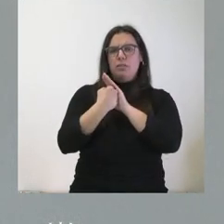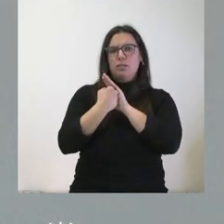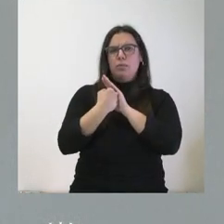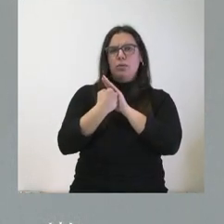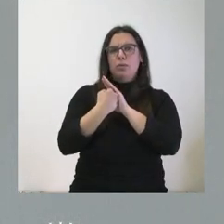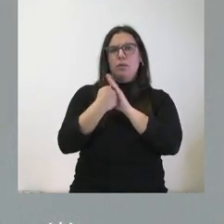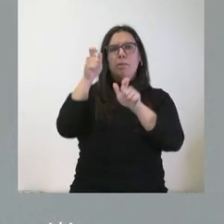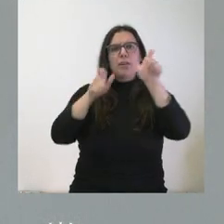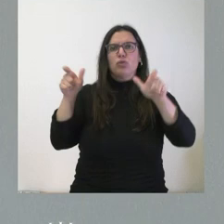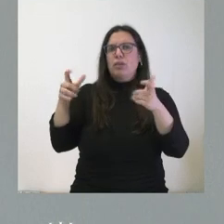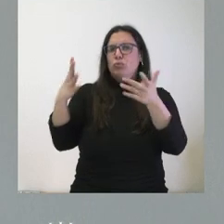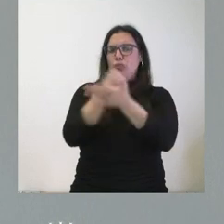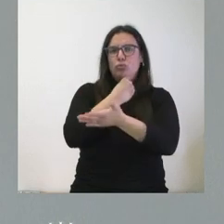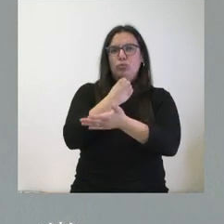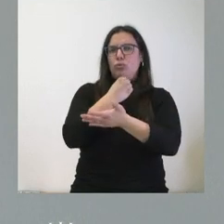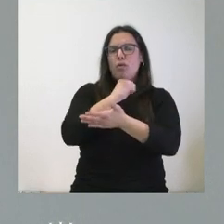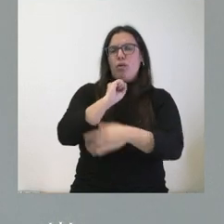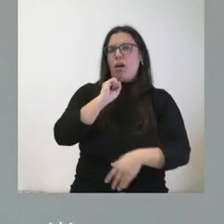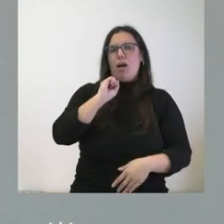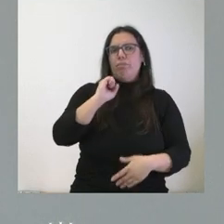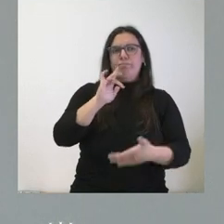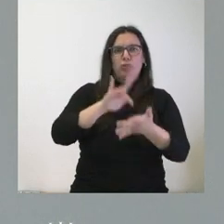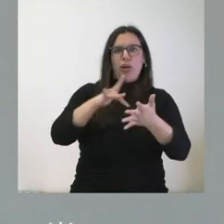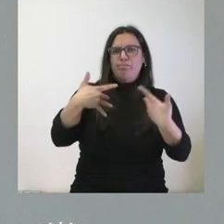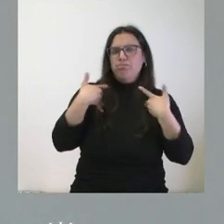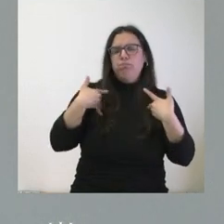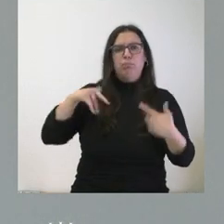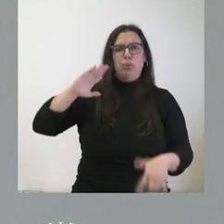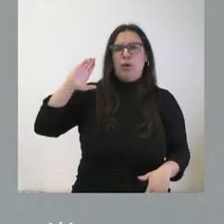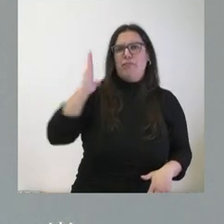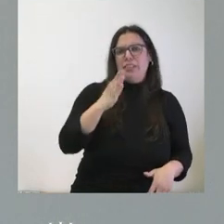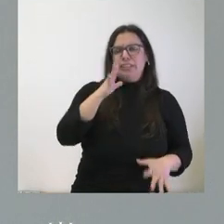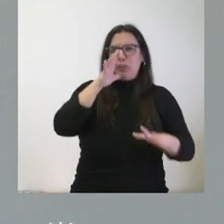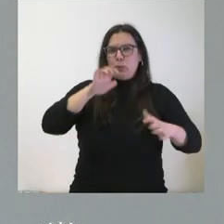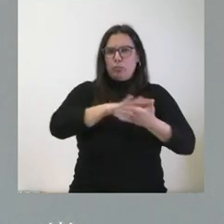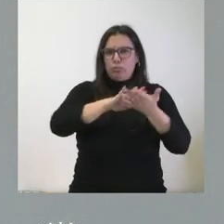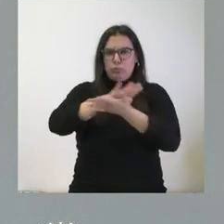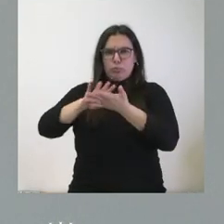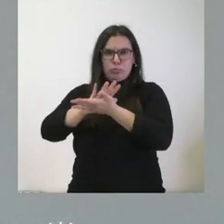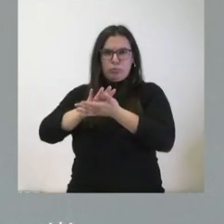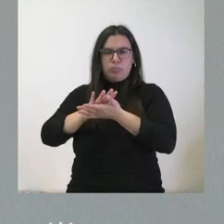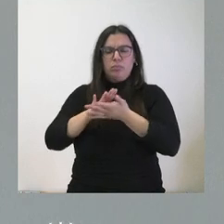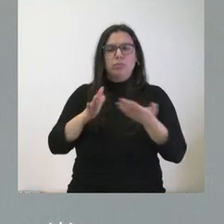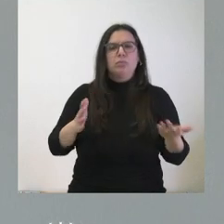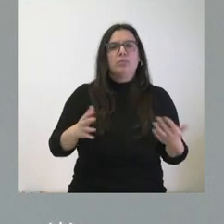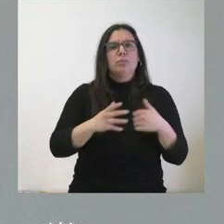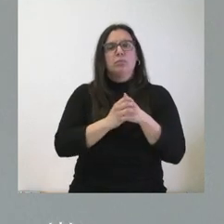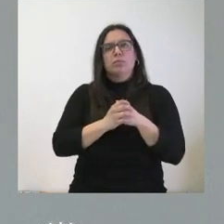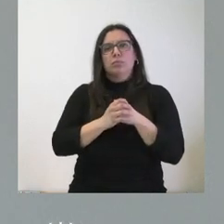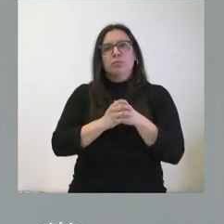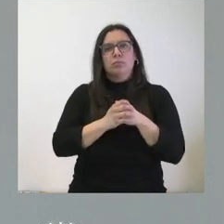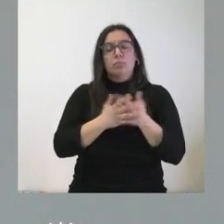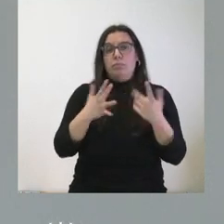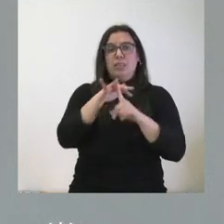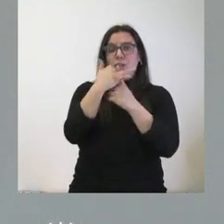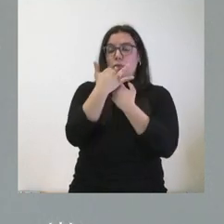todas las personas que han sufrido esta catástrofe humanitaria. Esta